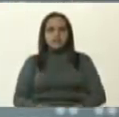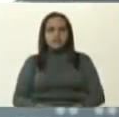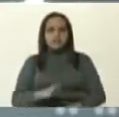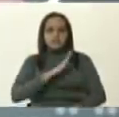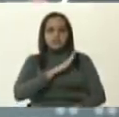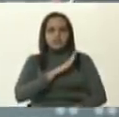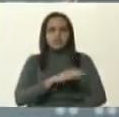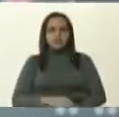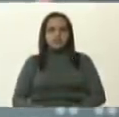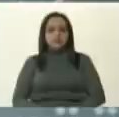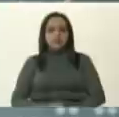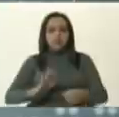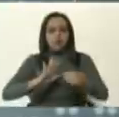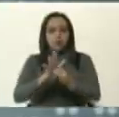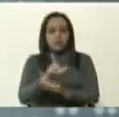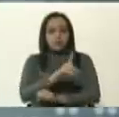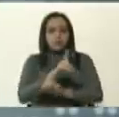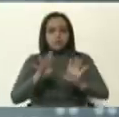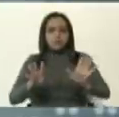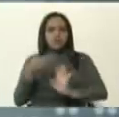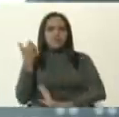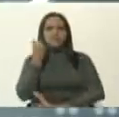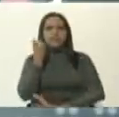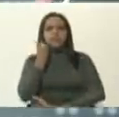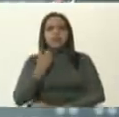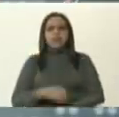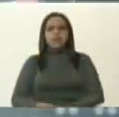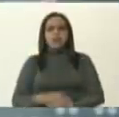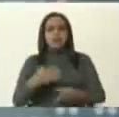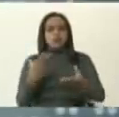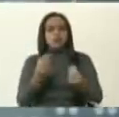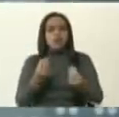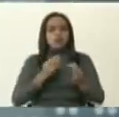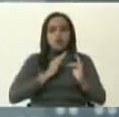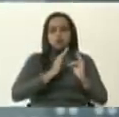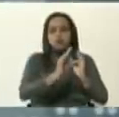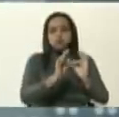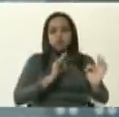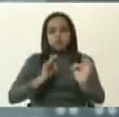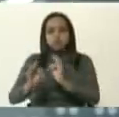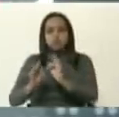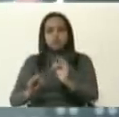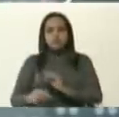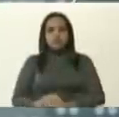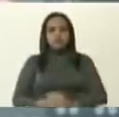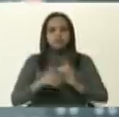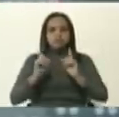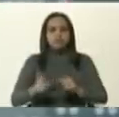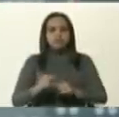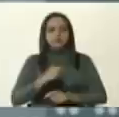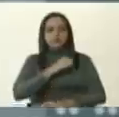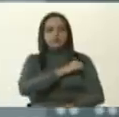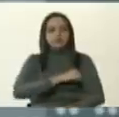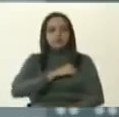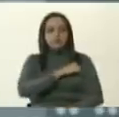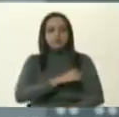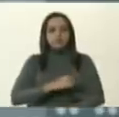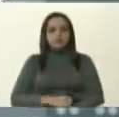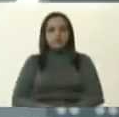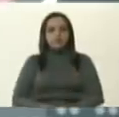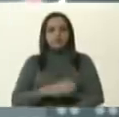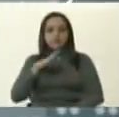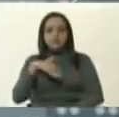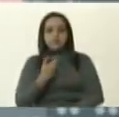El COVID-19 es una enfermedad altamente contagiosa y que, lamentablemente, puede